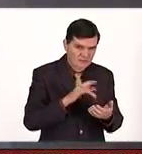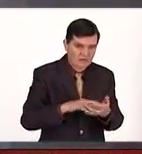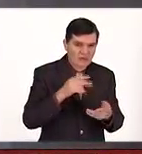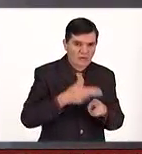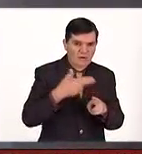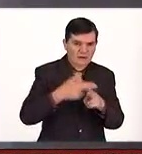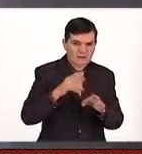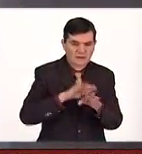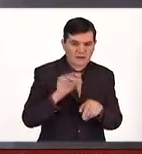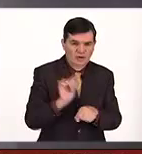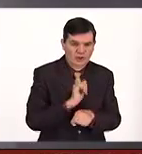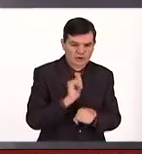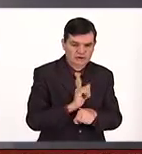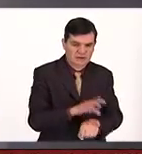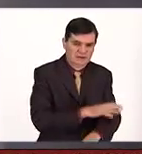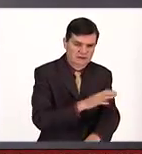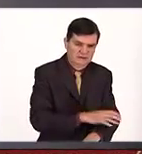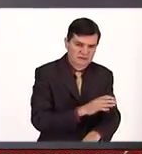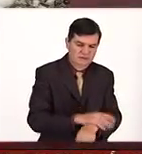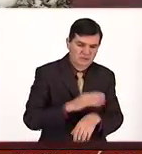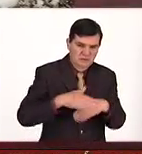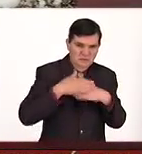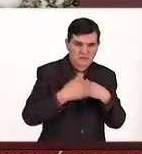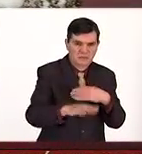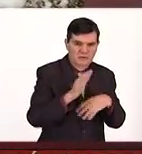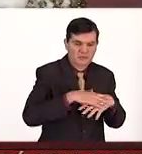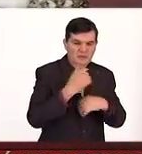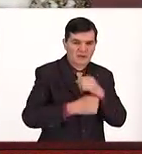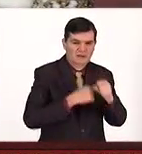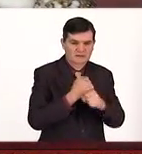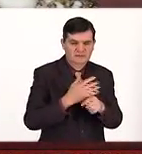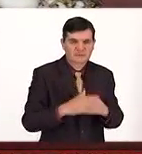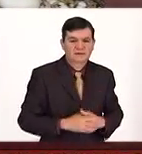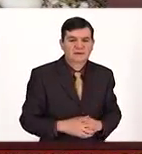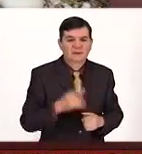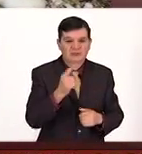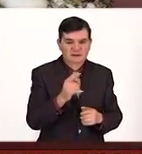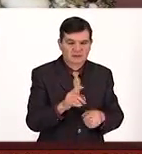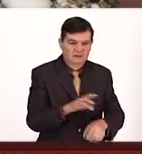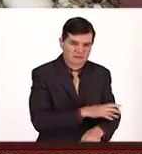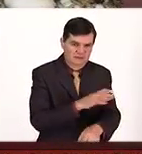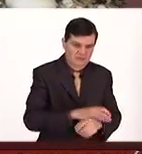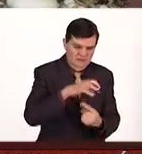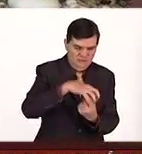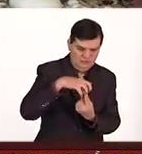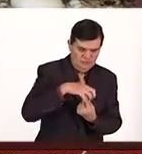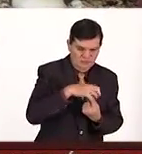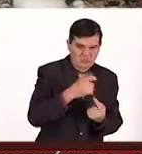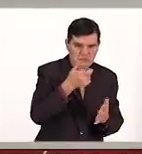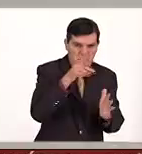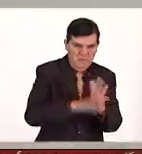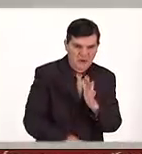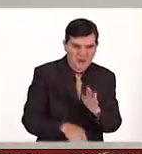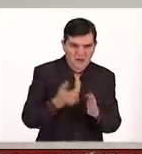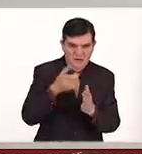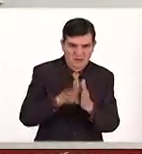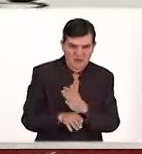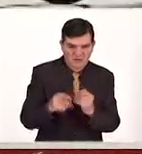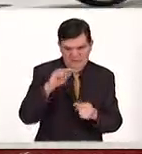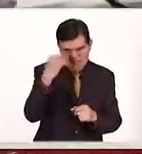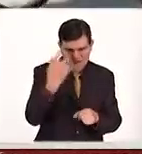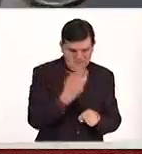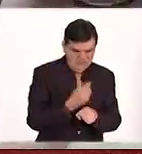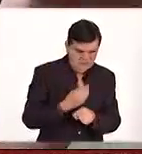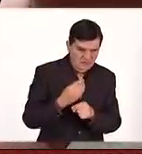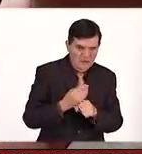hasta millones de autos eléctricos que podrían salir al mercado en los próximos años. Las baterías de hongos son baratas, fáciles de hacer,